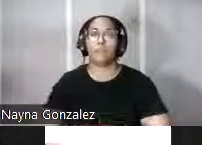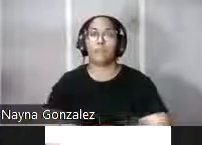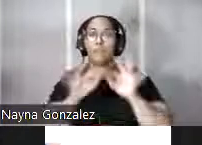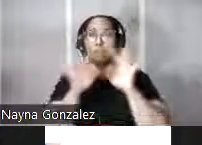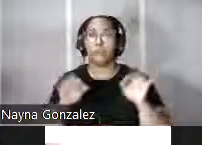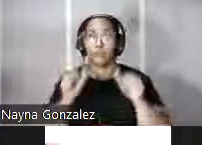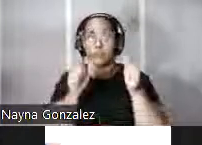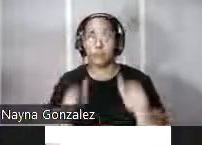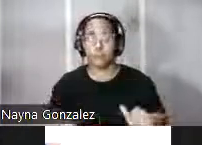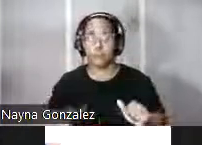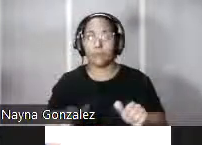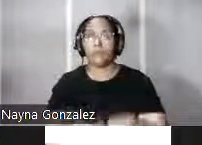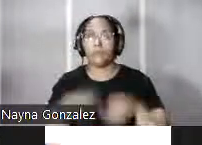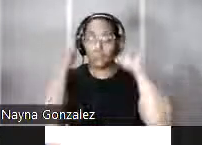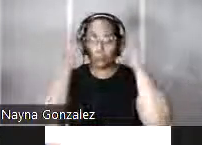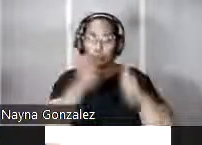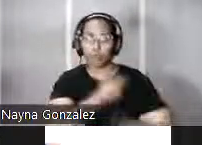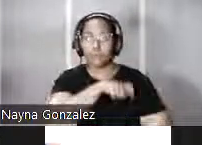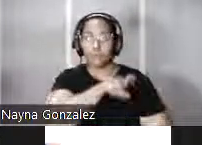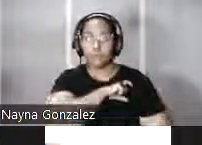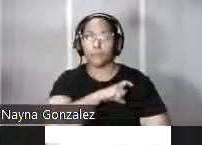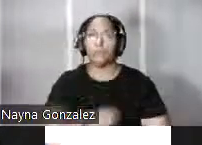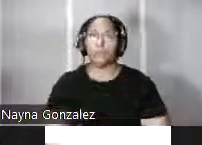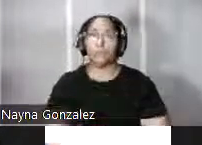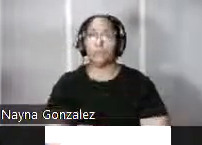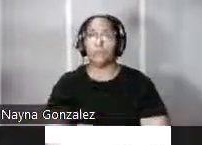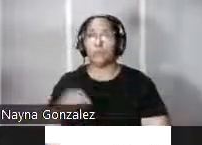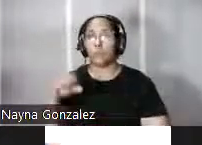construida por la corona española en las posesiones de ultramar